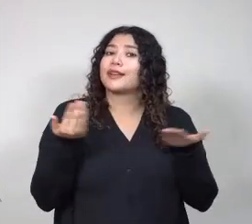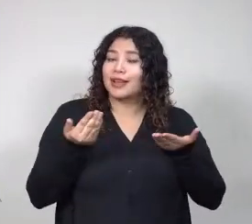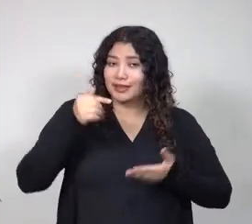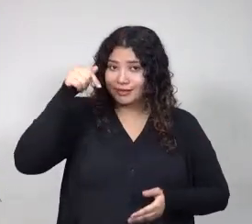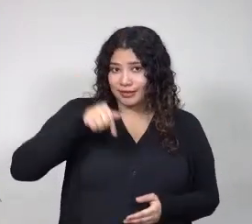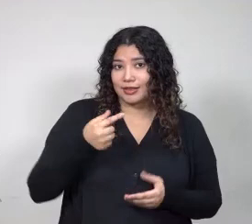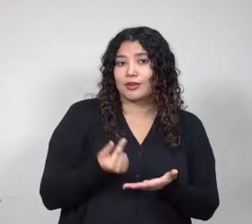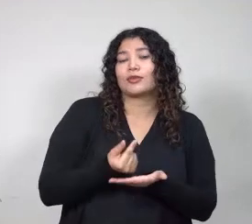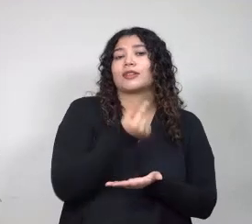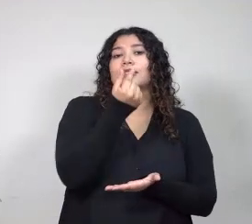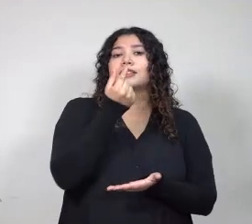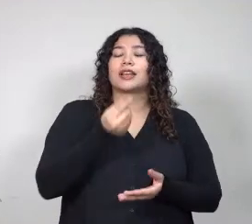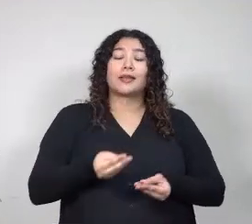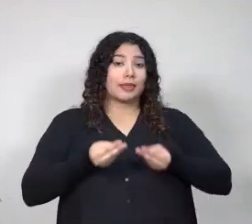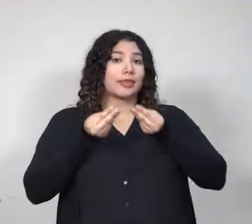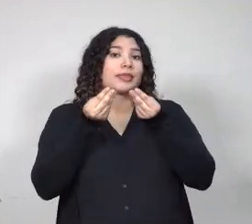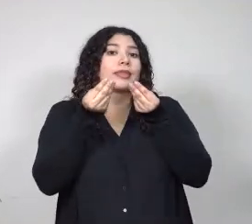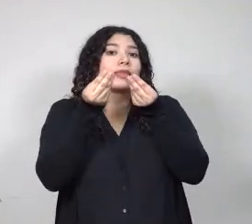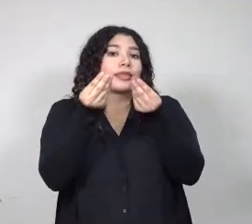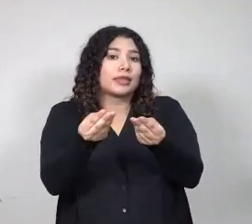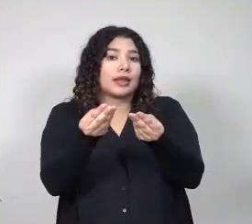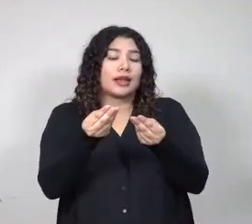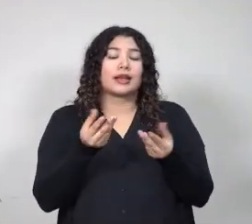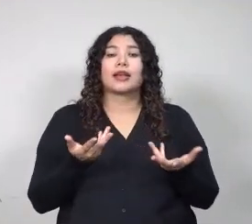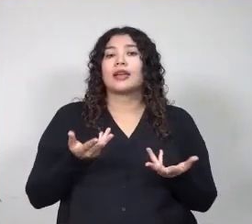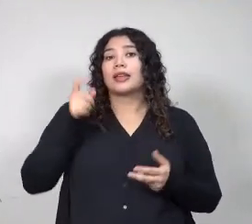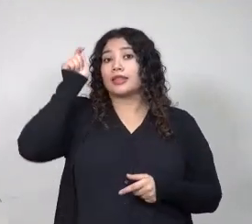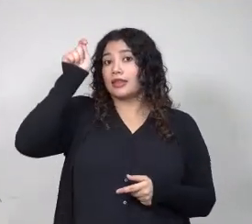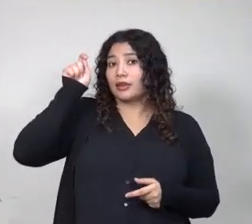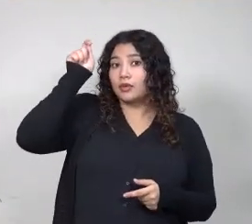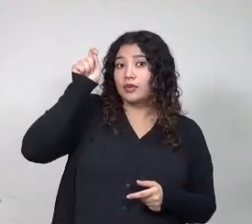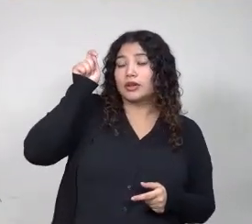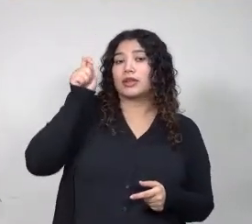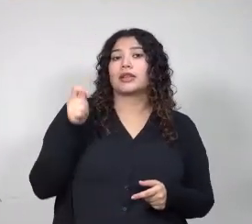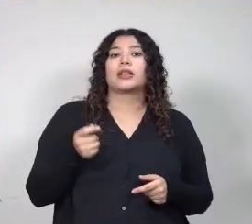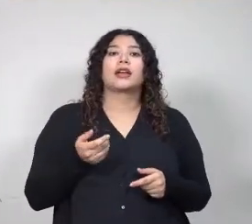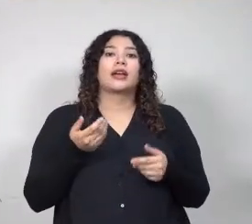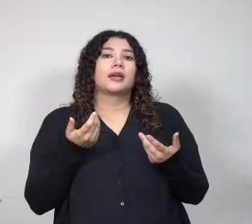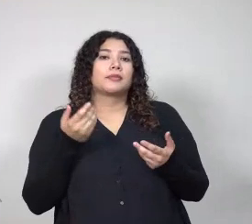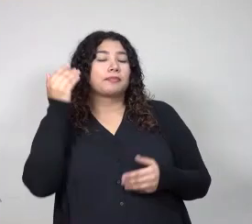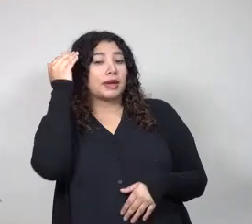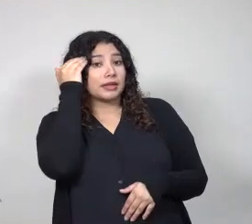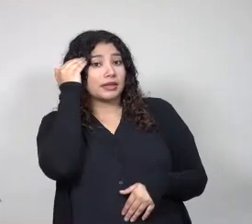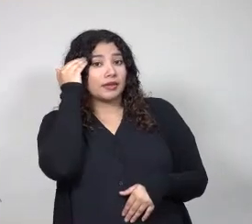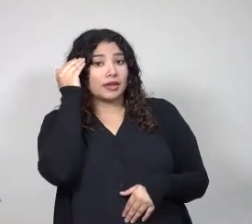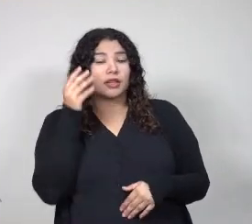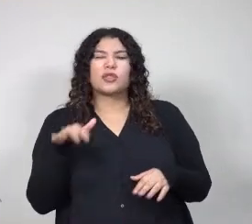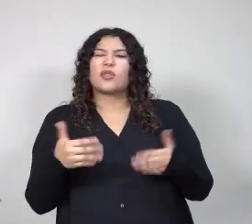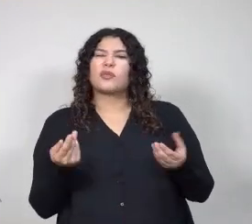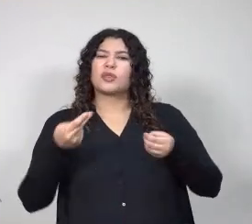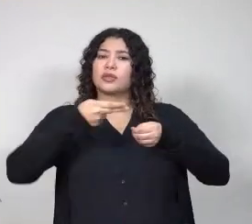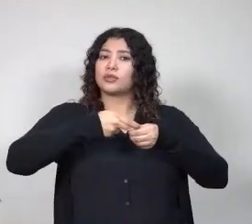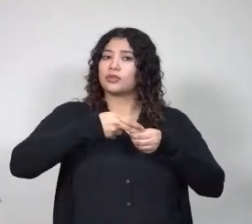universidad y proporciona las herramientas teóricas y prácticas de introducción a la